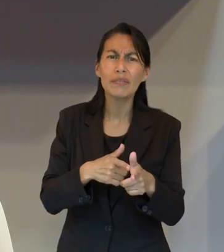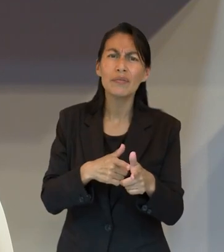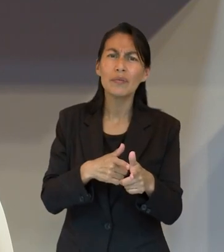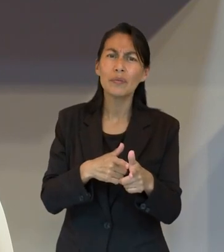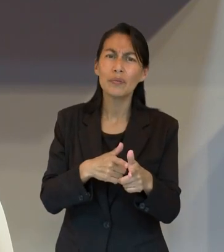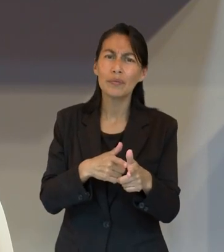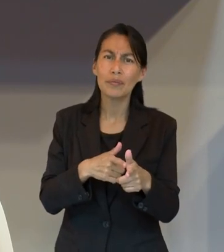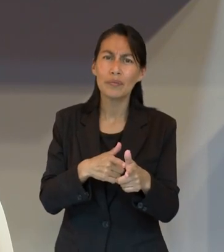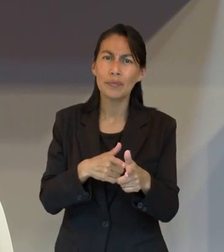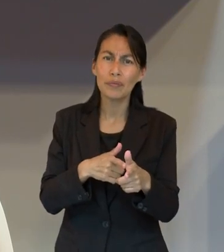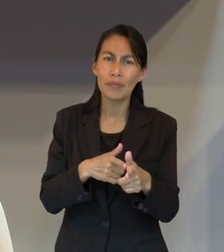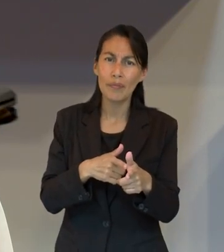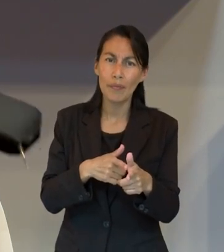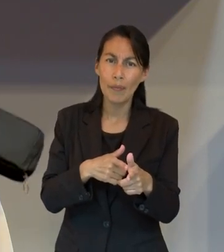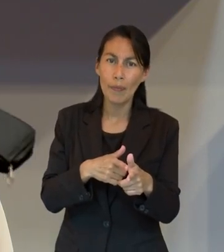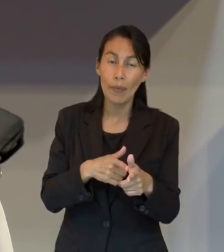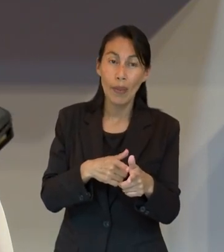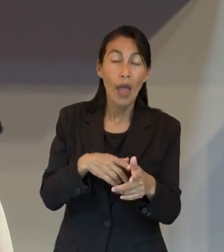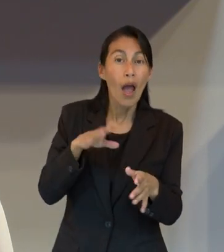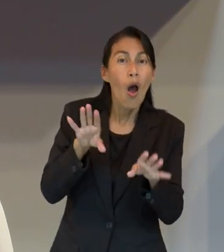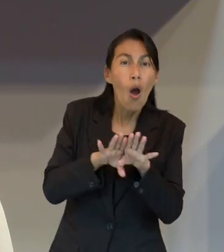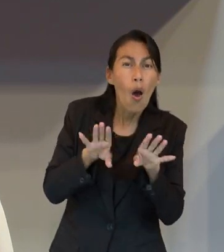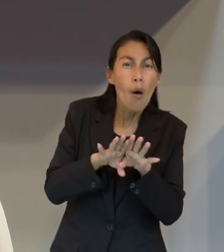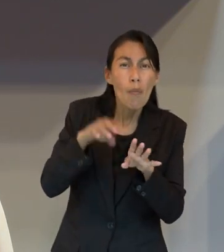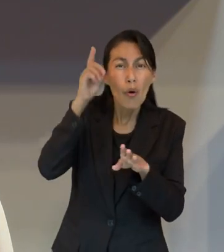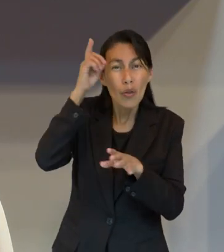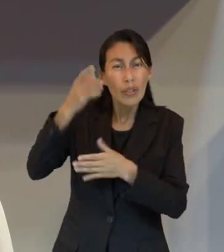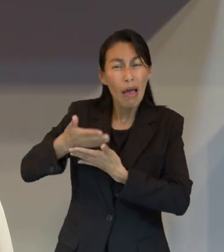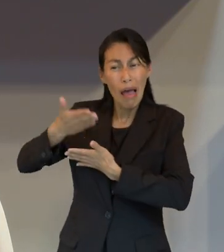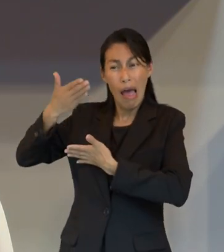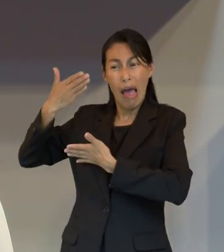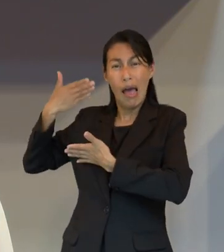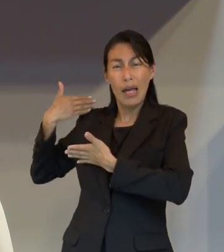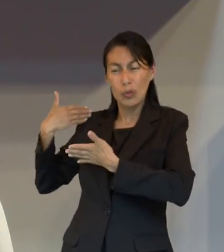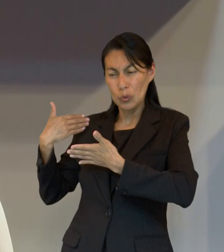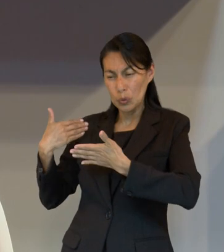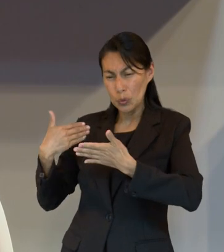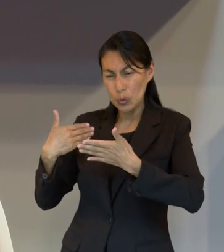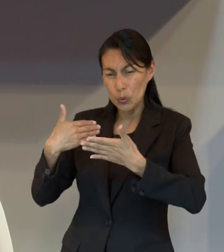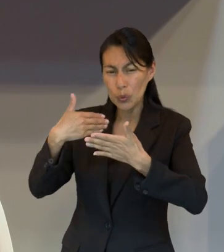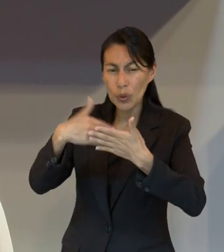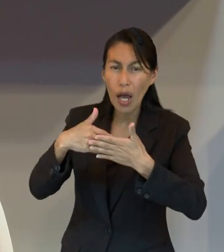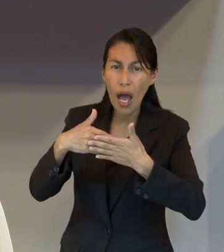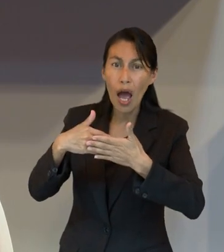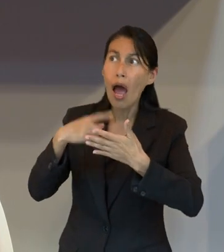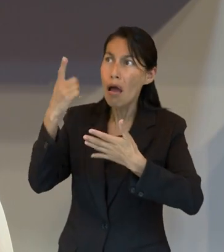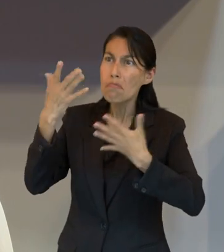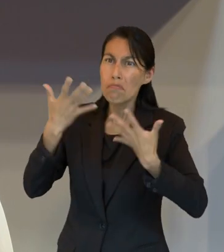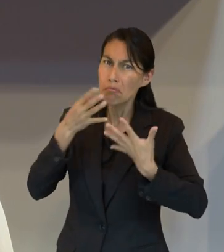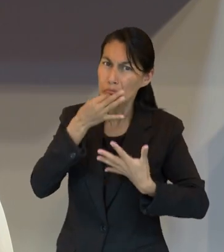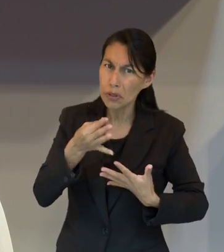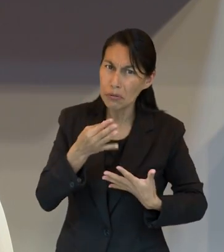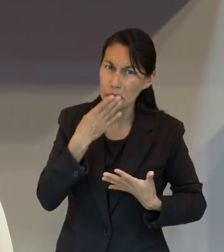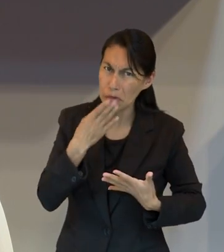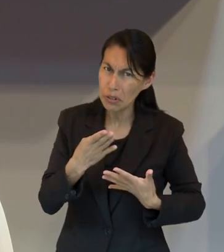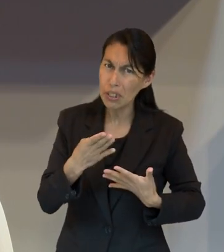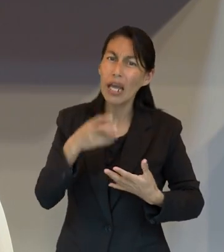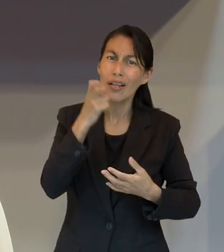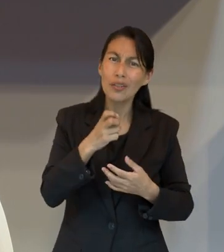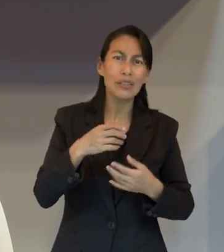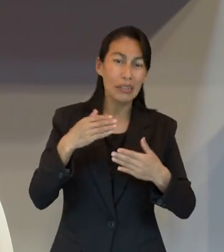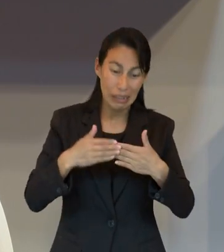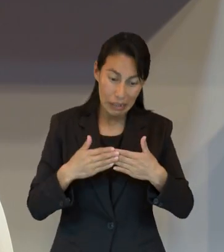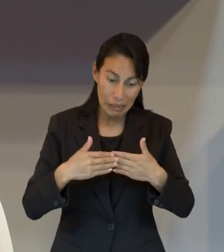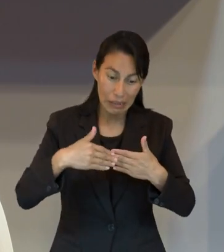y ya hemos visto cómo Dios ha actuado a través de todo el pasado y pues debemos de ser agradecidos por esas cosas y